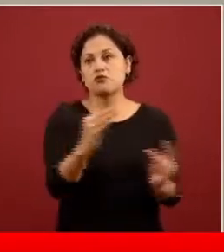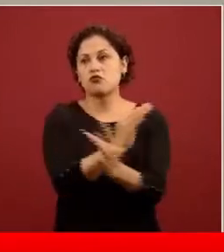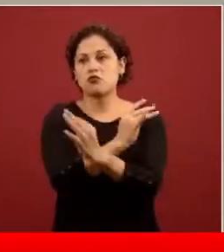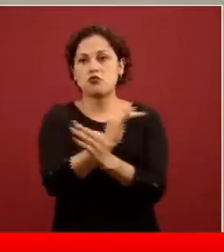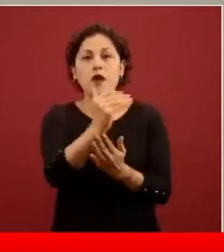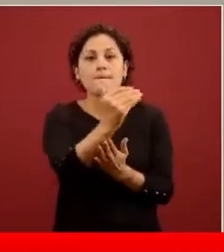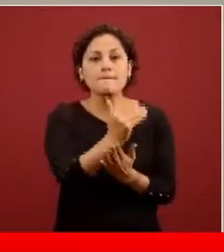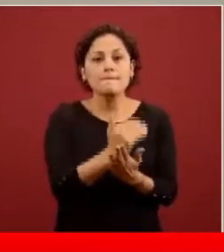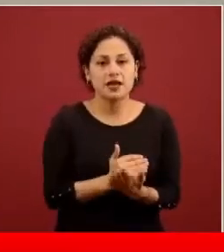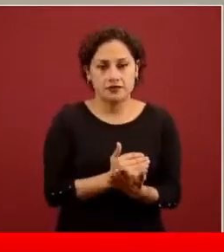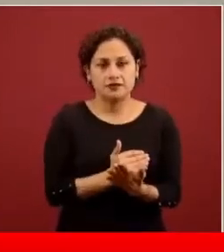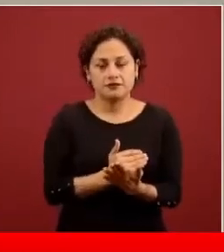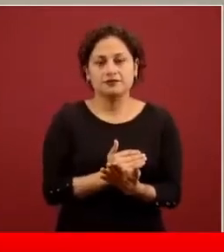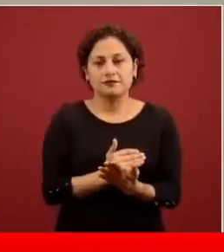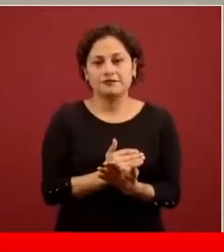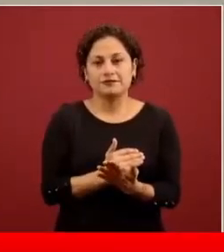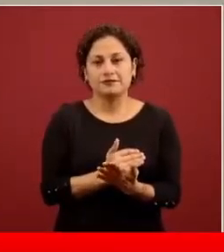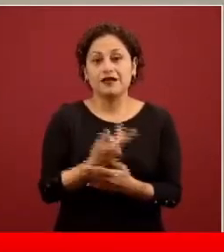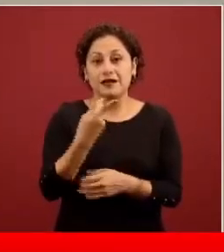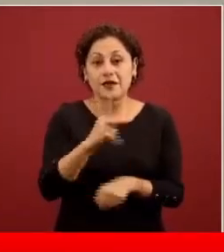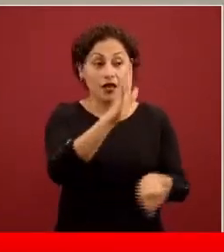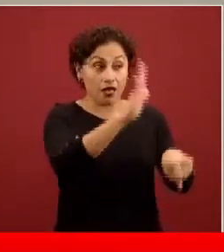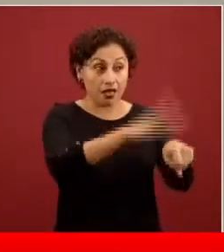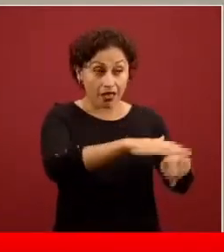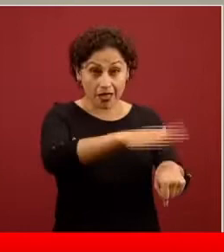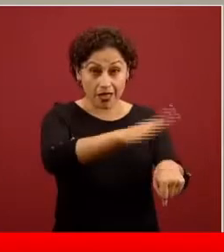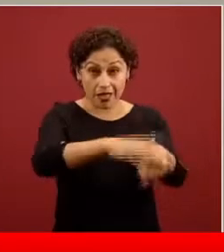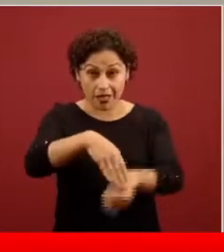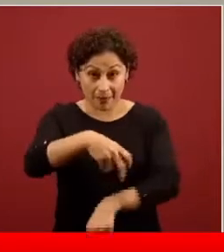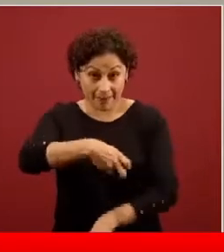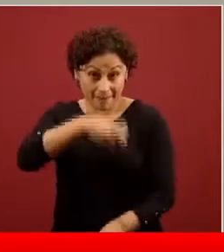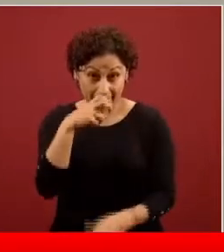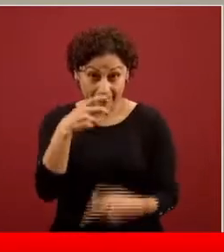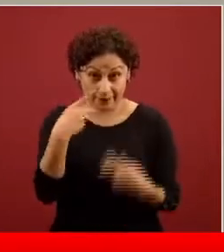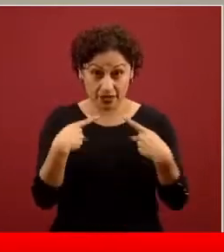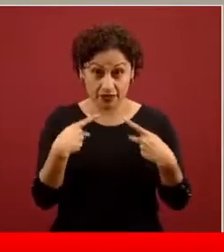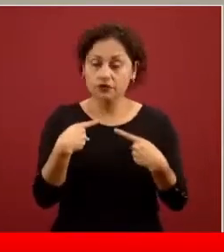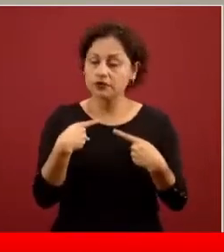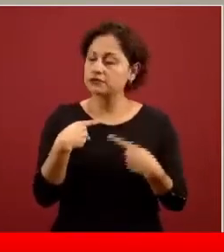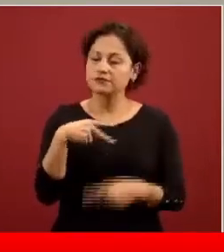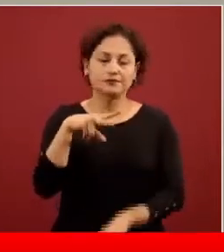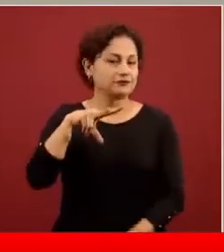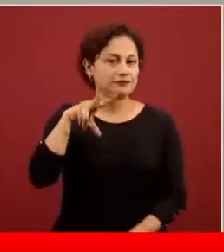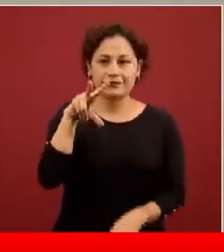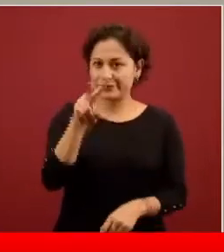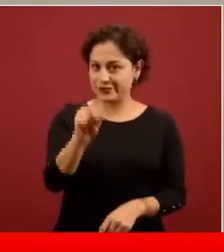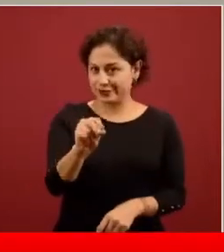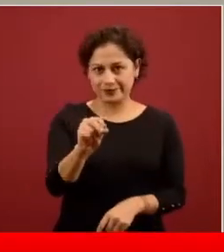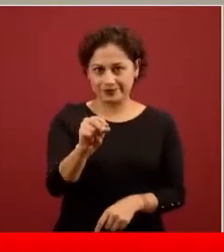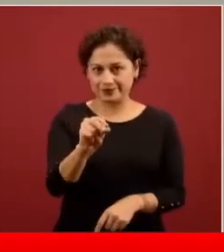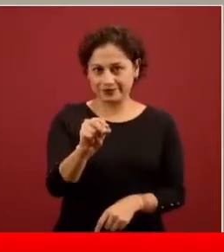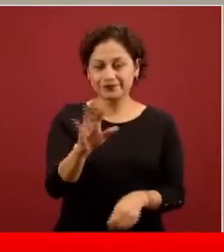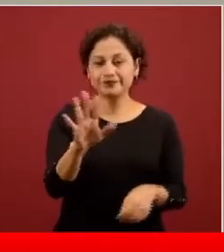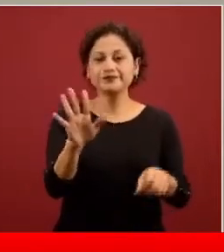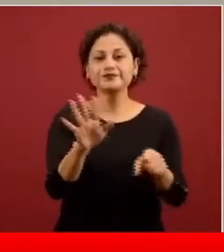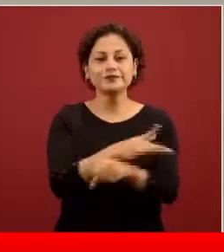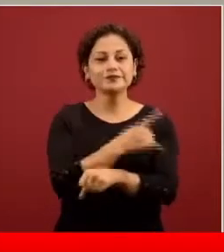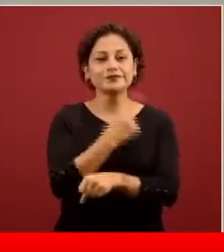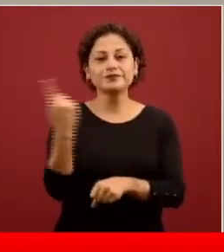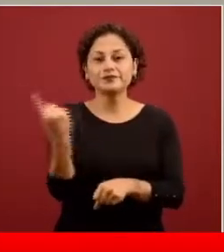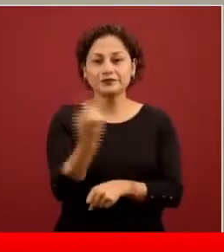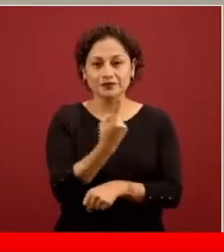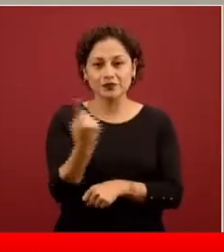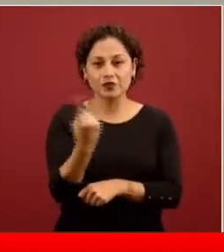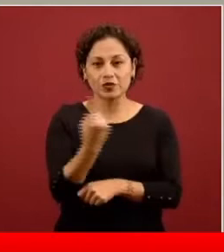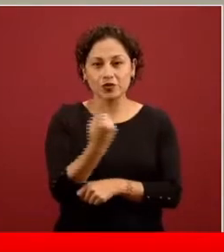espacios recreativos, no las personas, porque esto es una intervención que es más